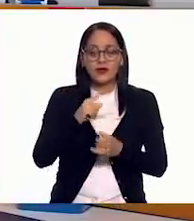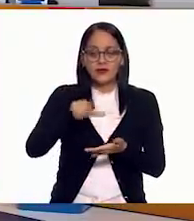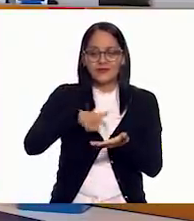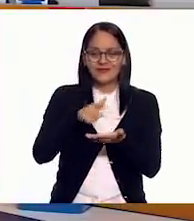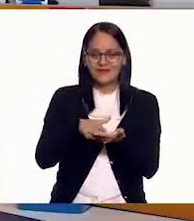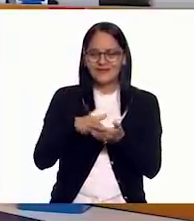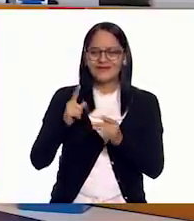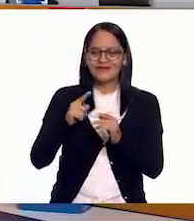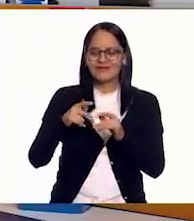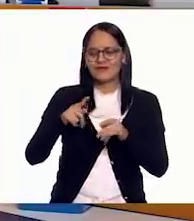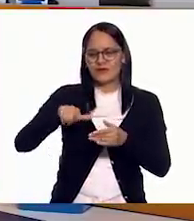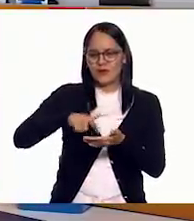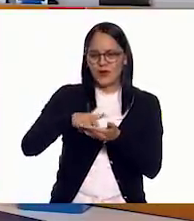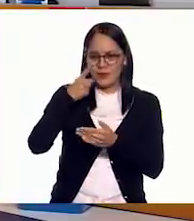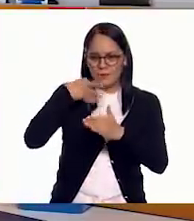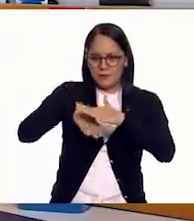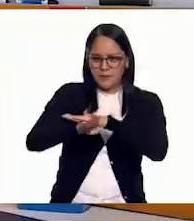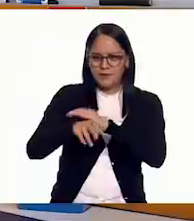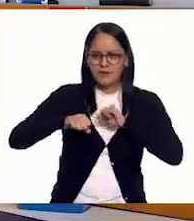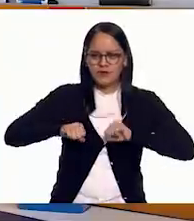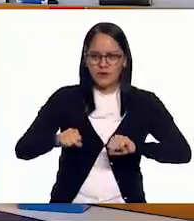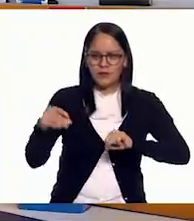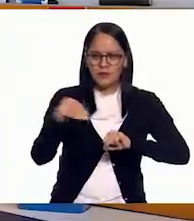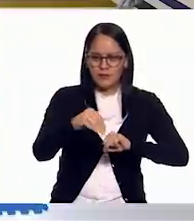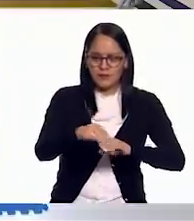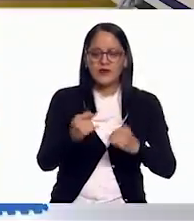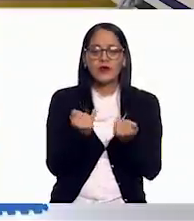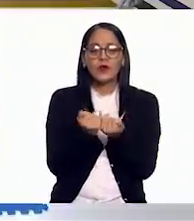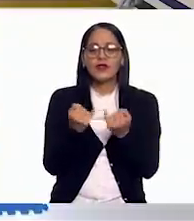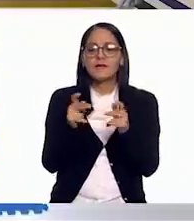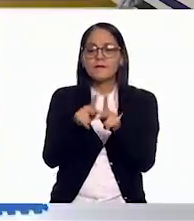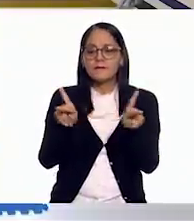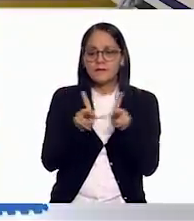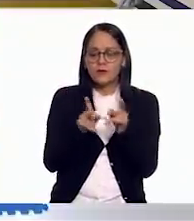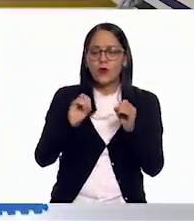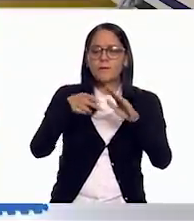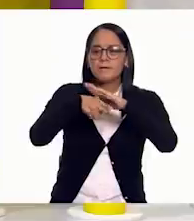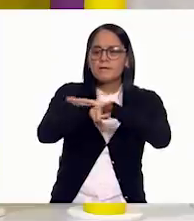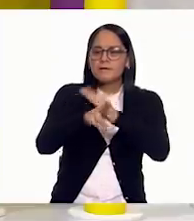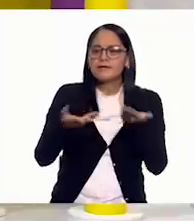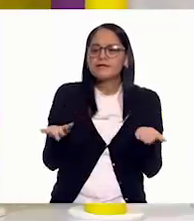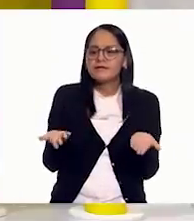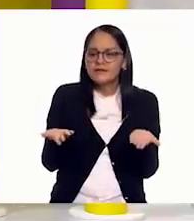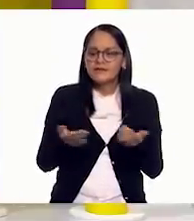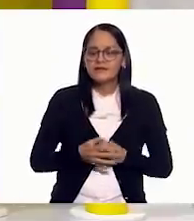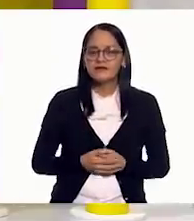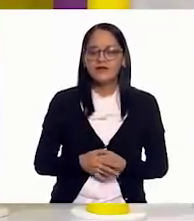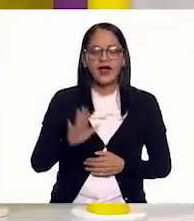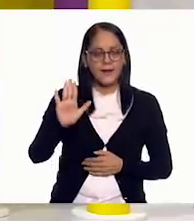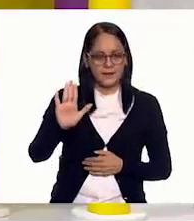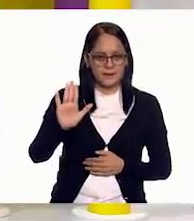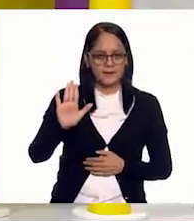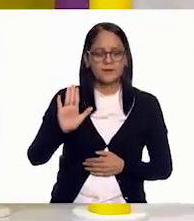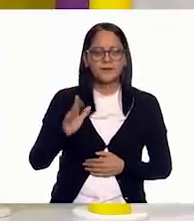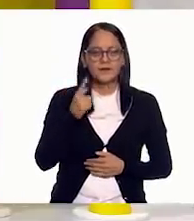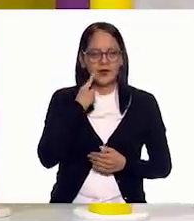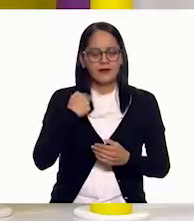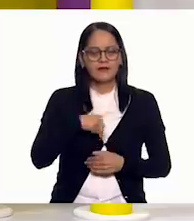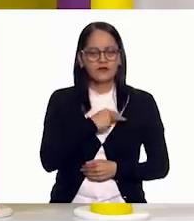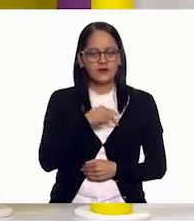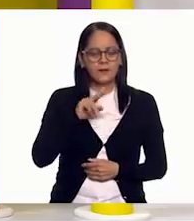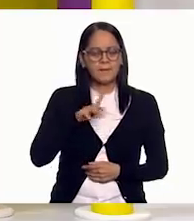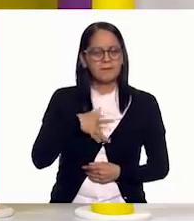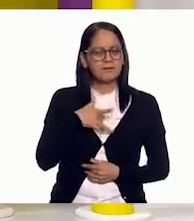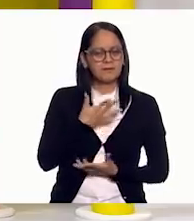comercial... Claro. ...en el metro... A ver, vamos a ser un poco empáticos o